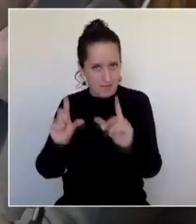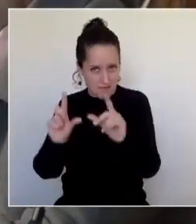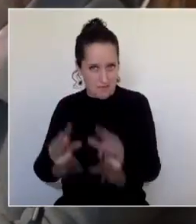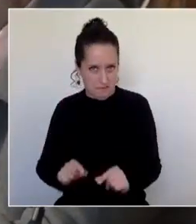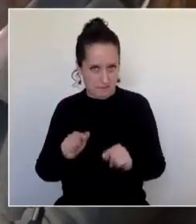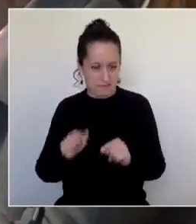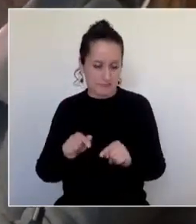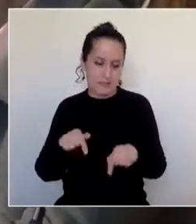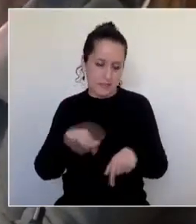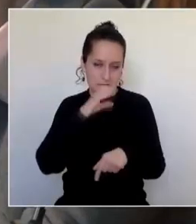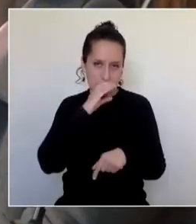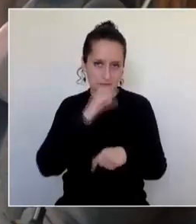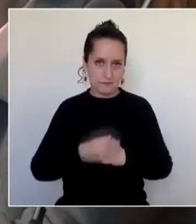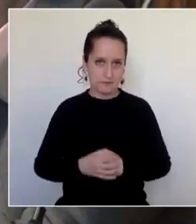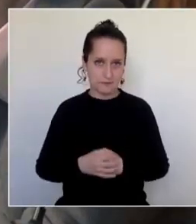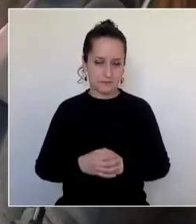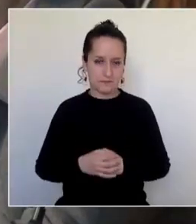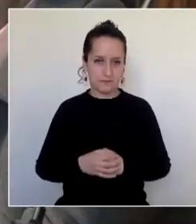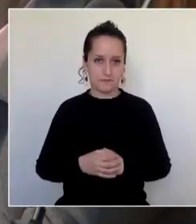este tipo en Concepción.